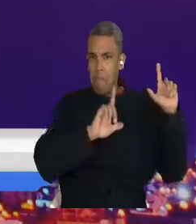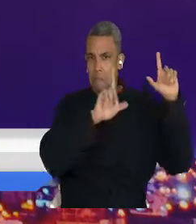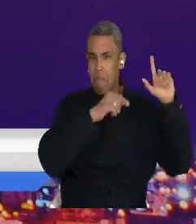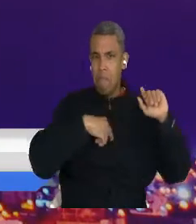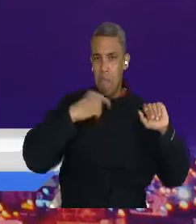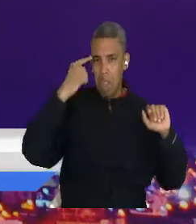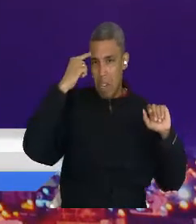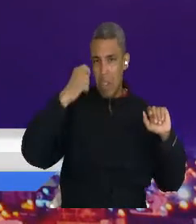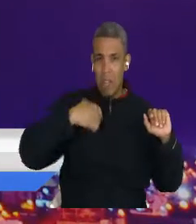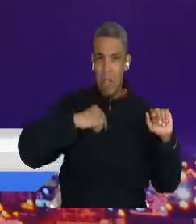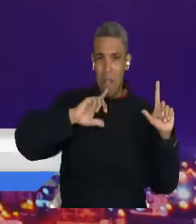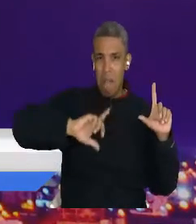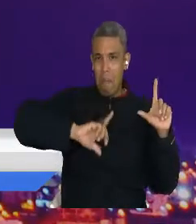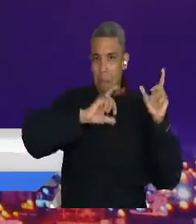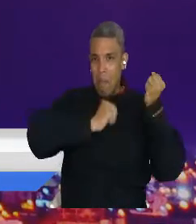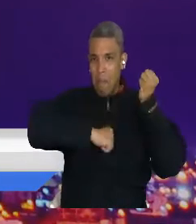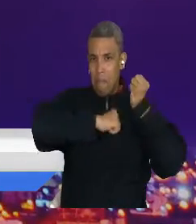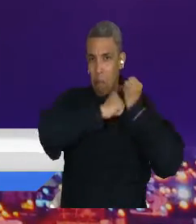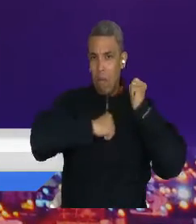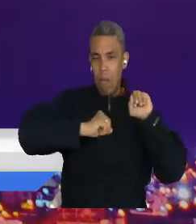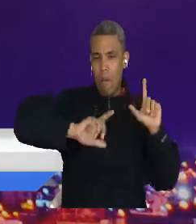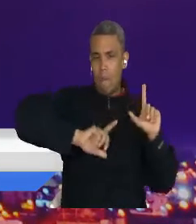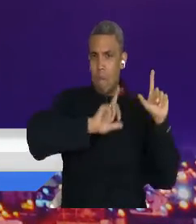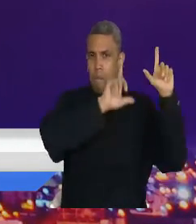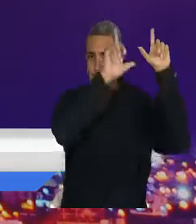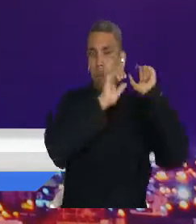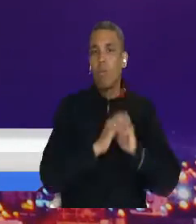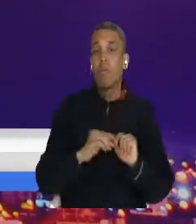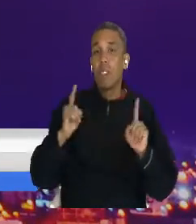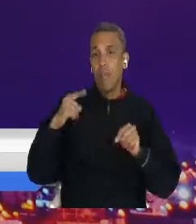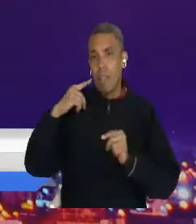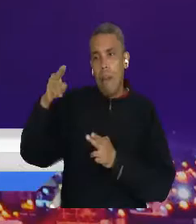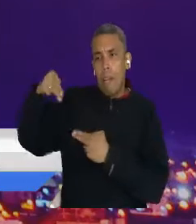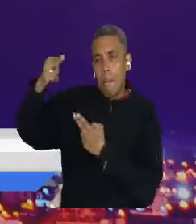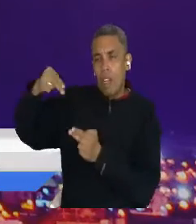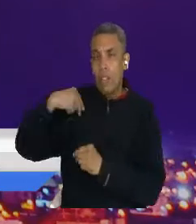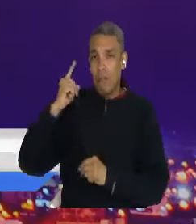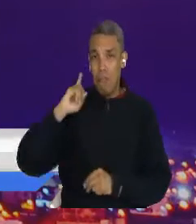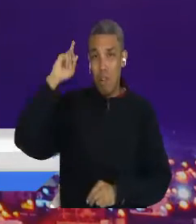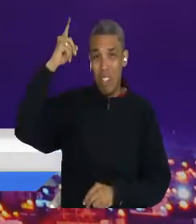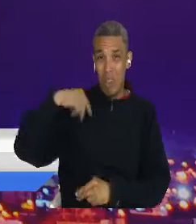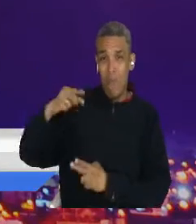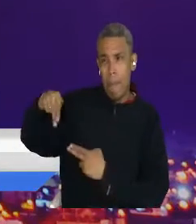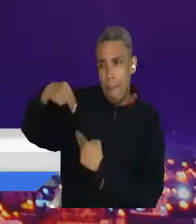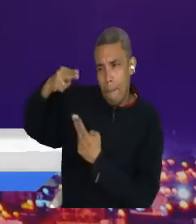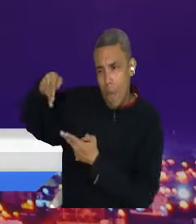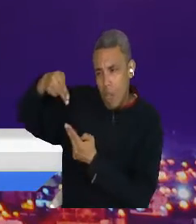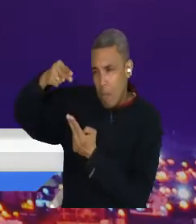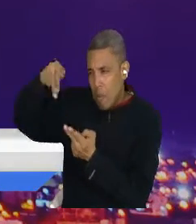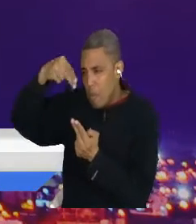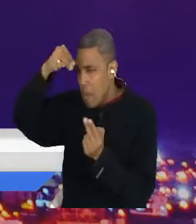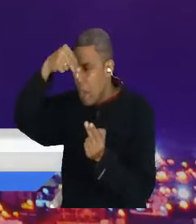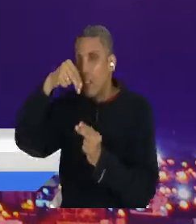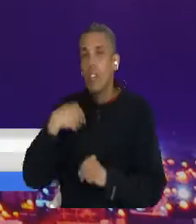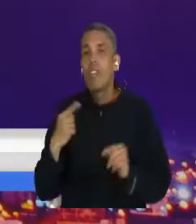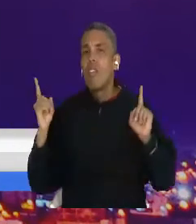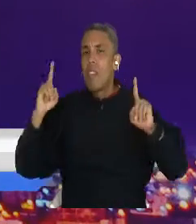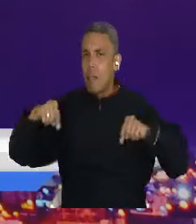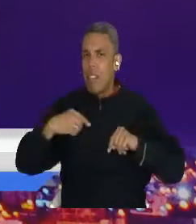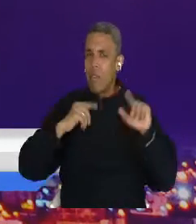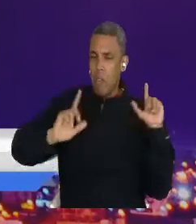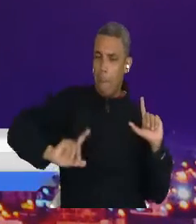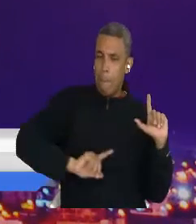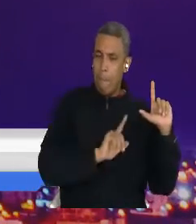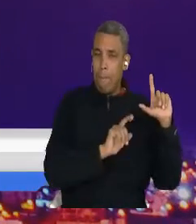desarrollando una especialización en marketing político. Creo que la educación es un elemento fundamental de transformación